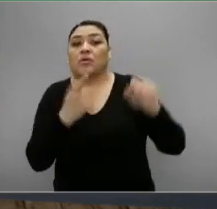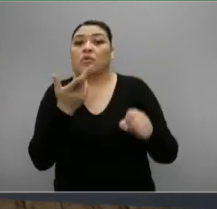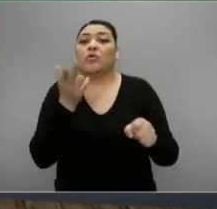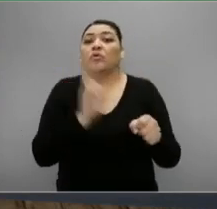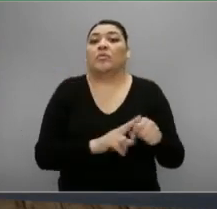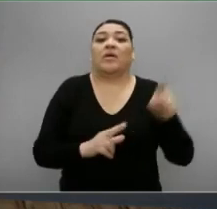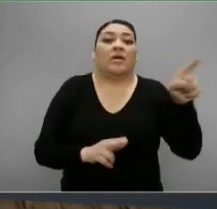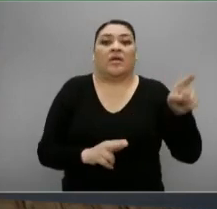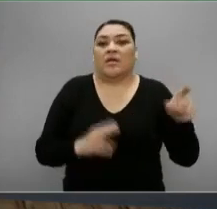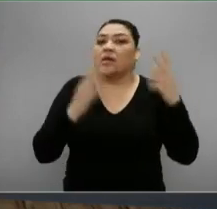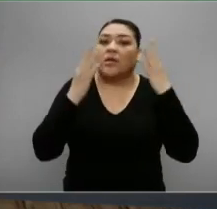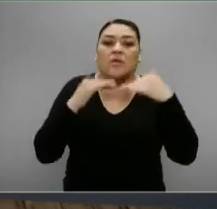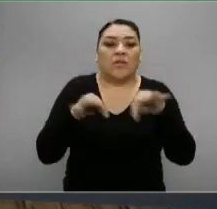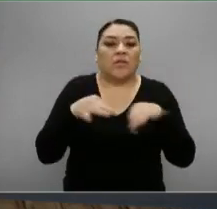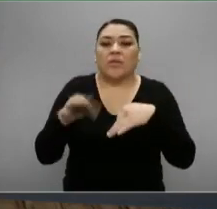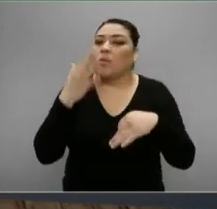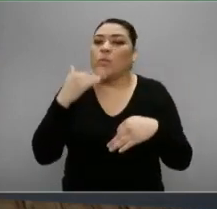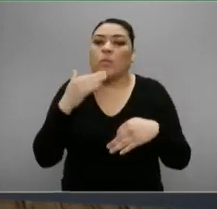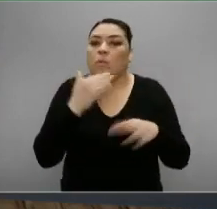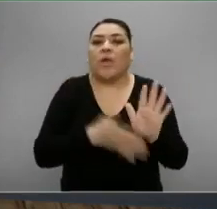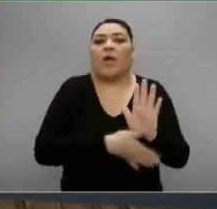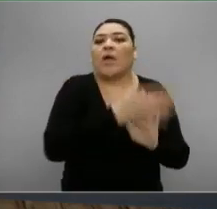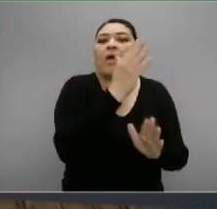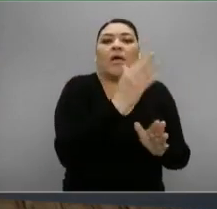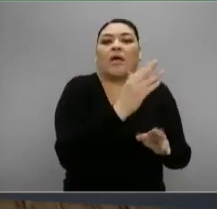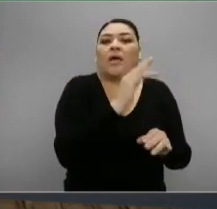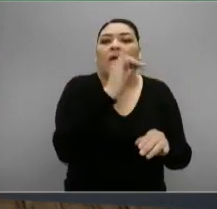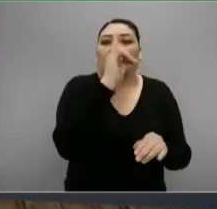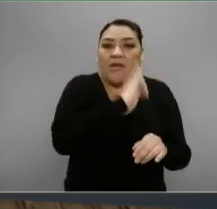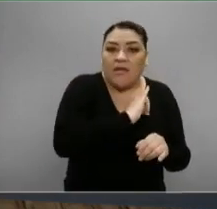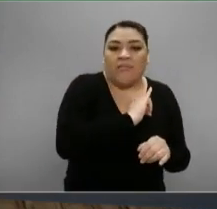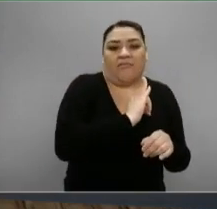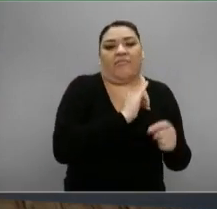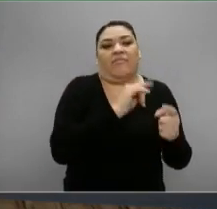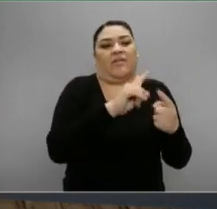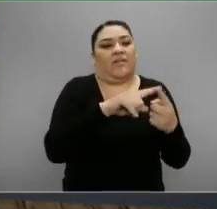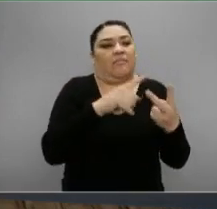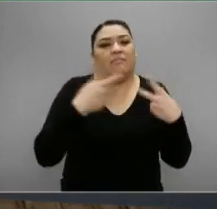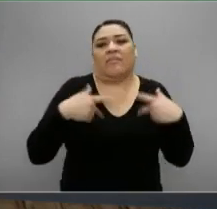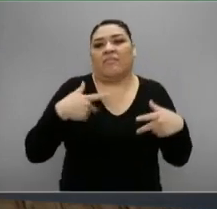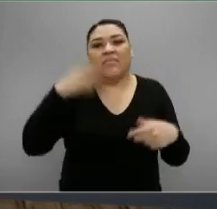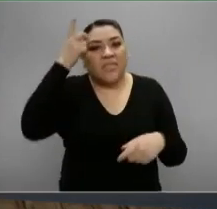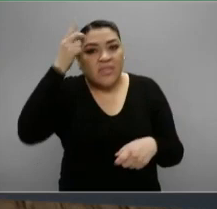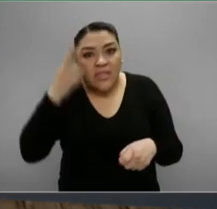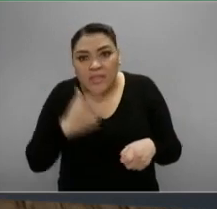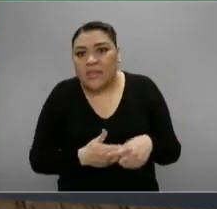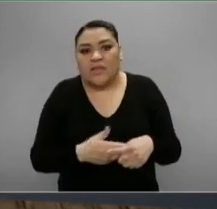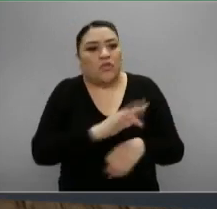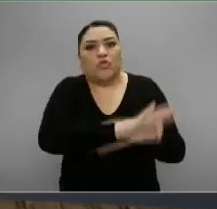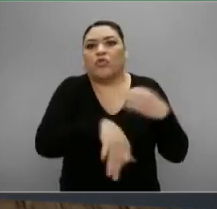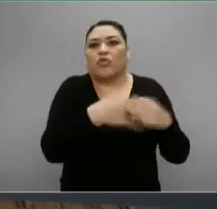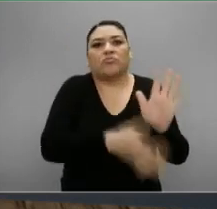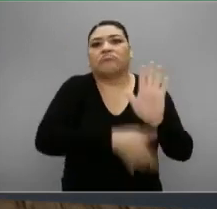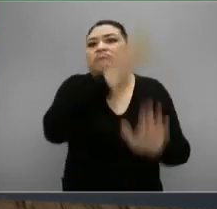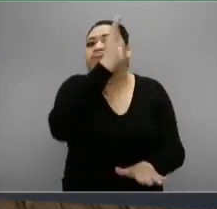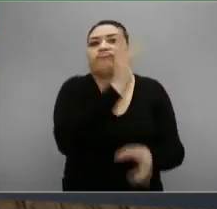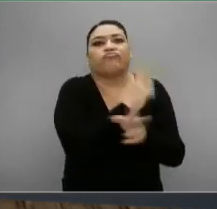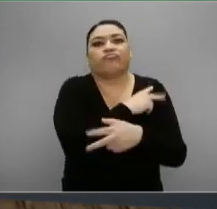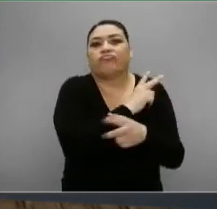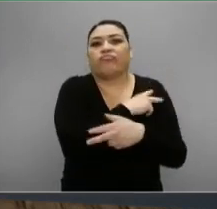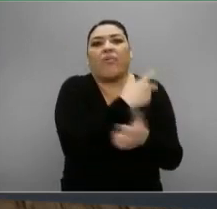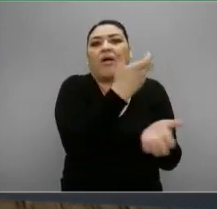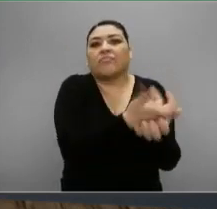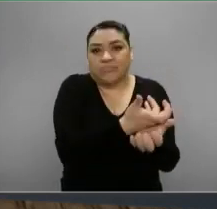resulta que están incapacitados todos, desde los jefes de piso hasta el director de la unidad que nos han